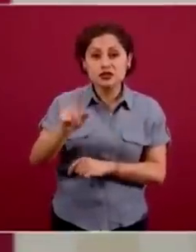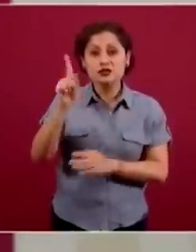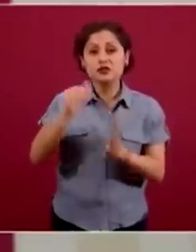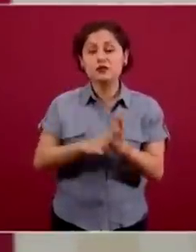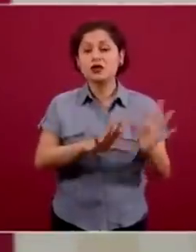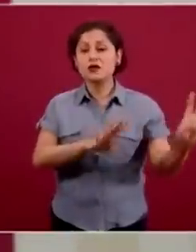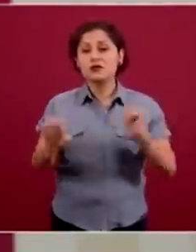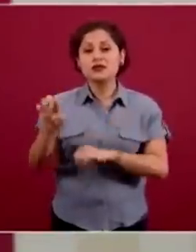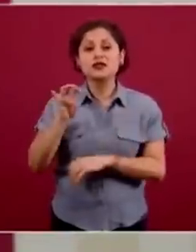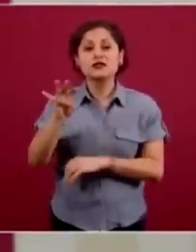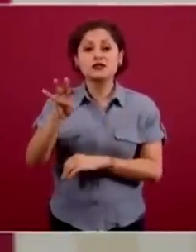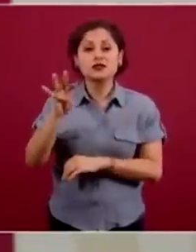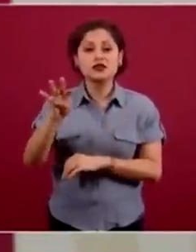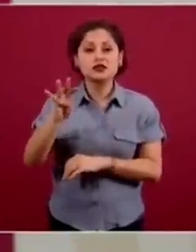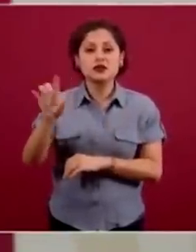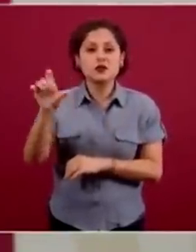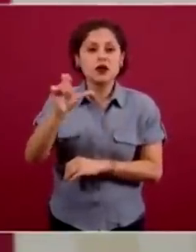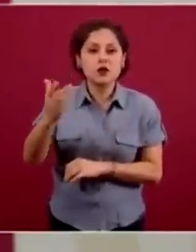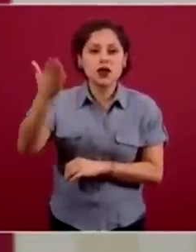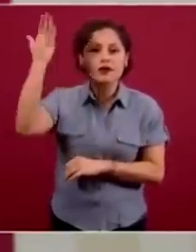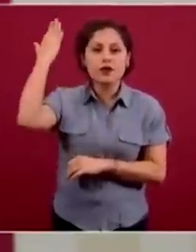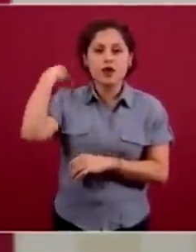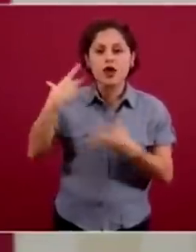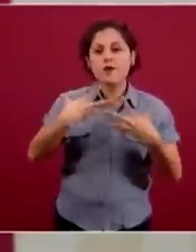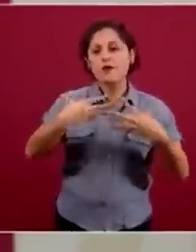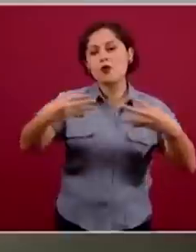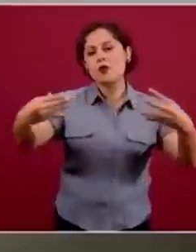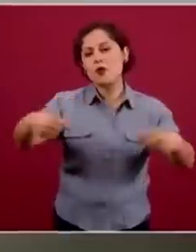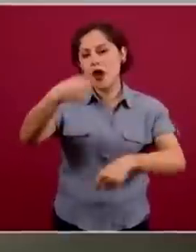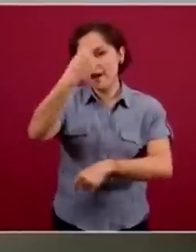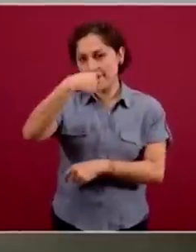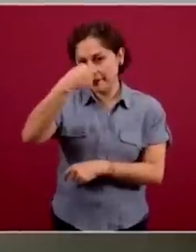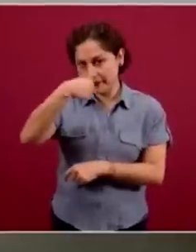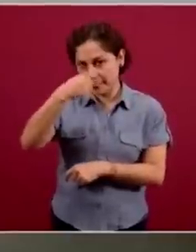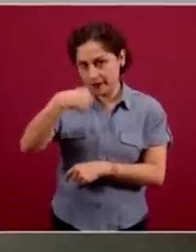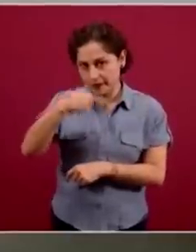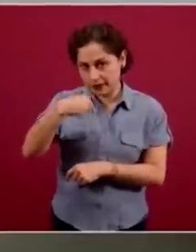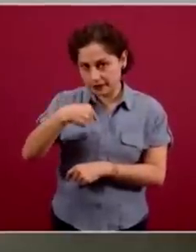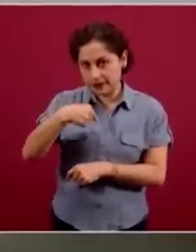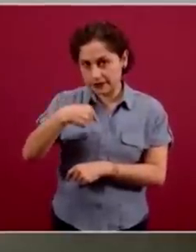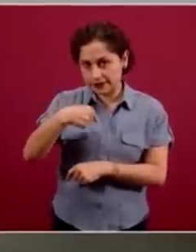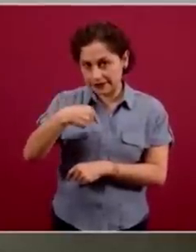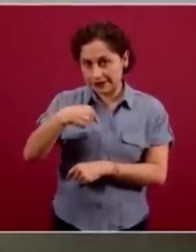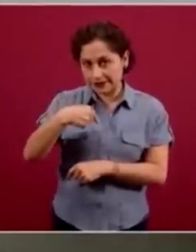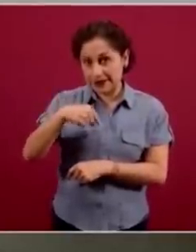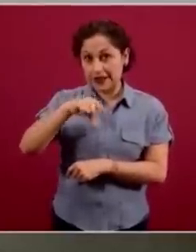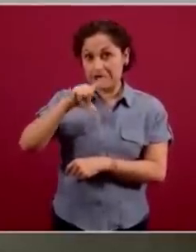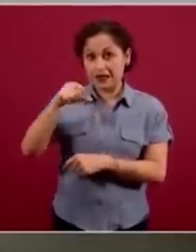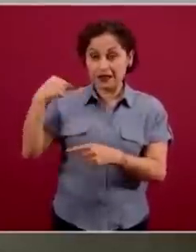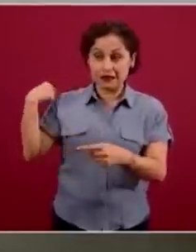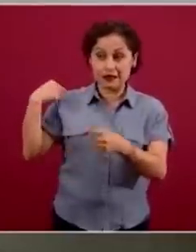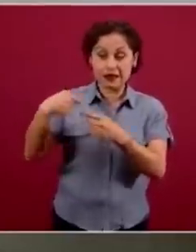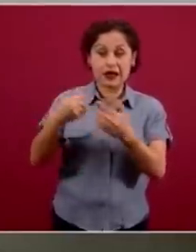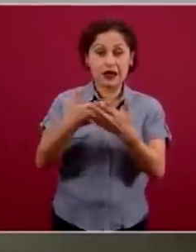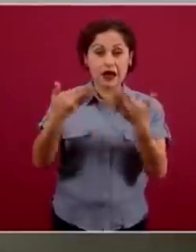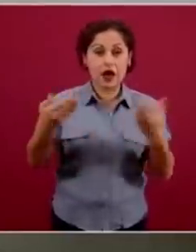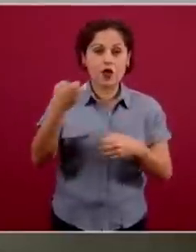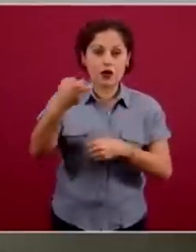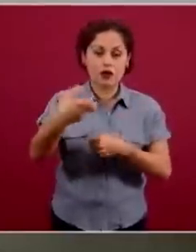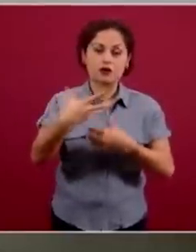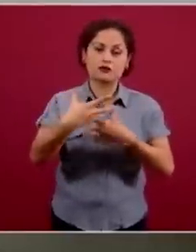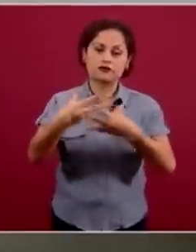la influenza, la pandemia de influenza de 1918-1919 que causó millones